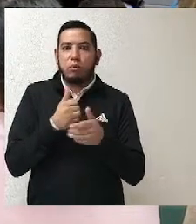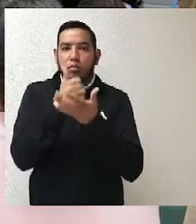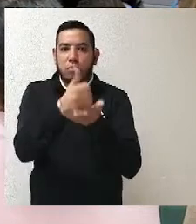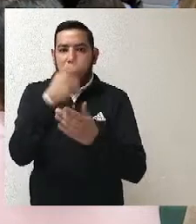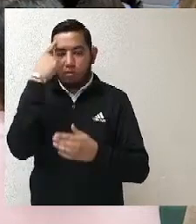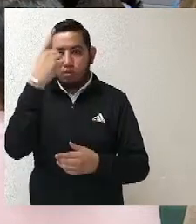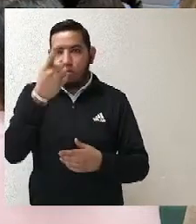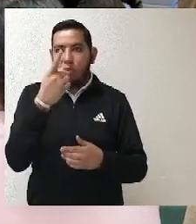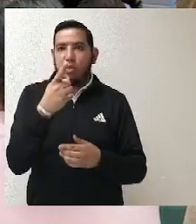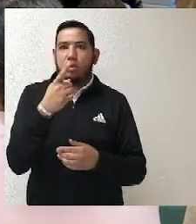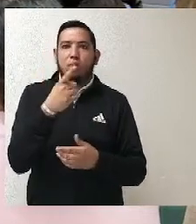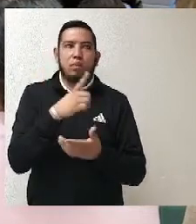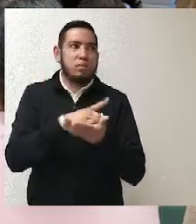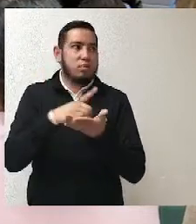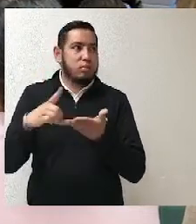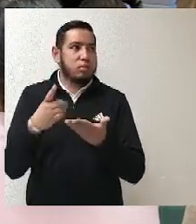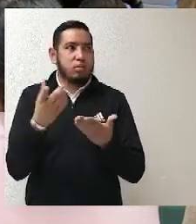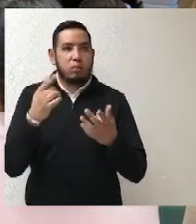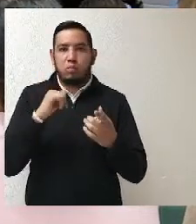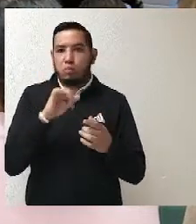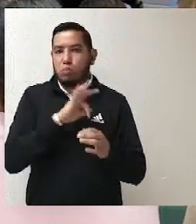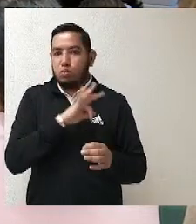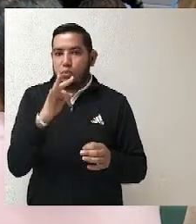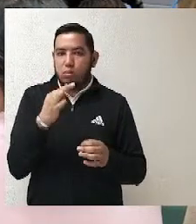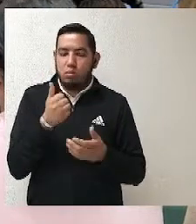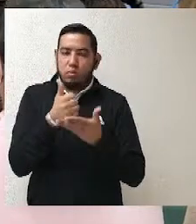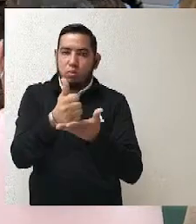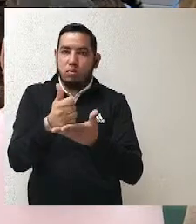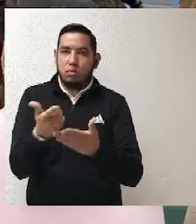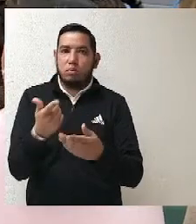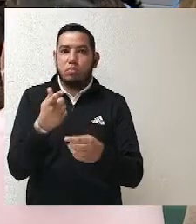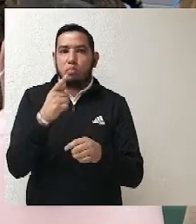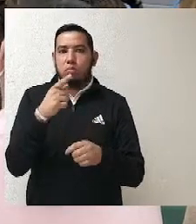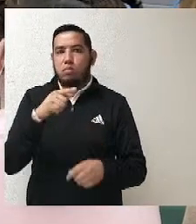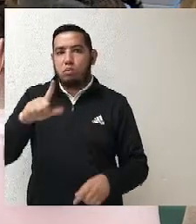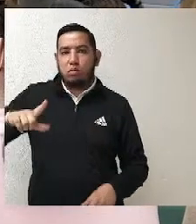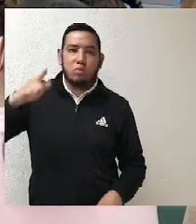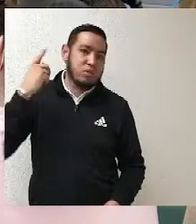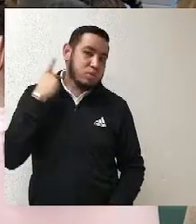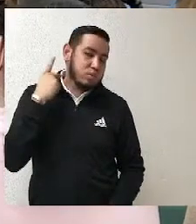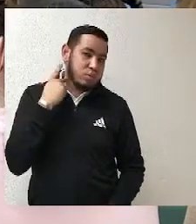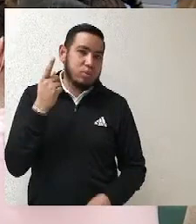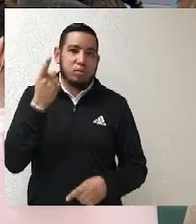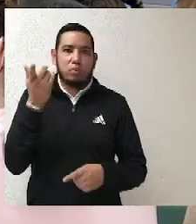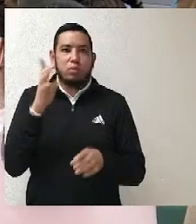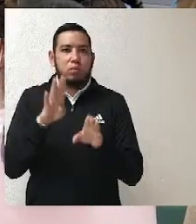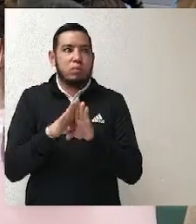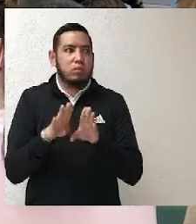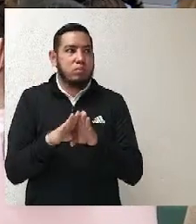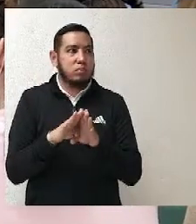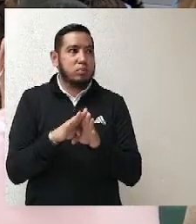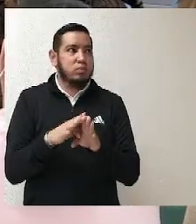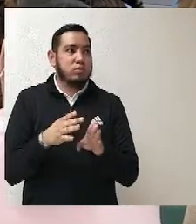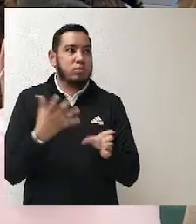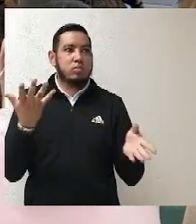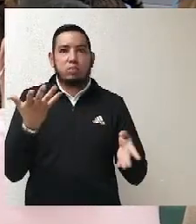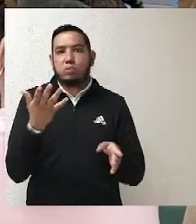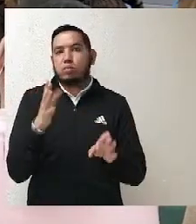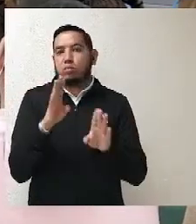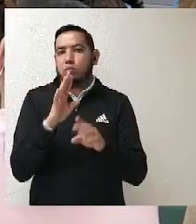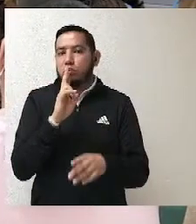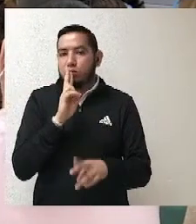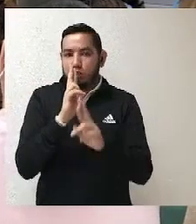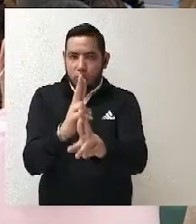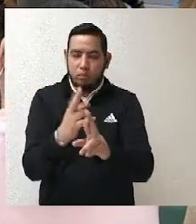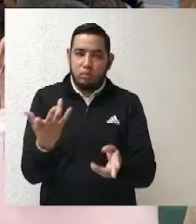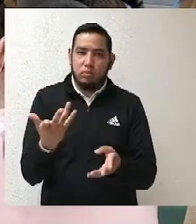los comités de defensa de la Cuarta Transformación en Durango, porque no se vete que entre sus atribuciones tuviera fomentar el voto. Entonces, para contestar este agravio, ¿qué